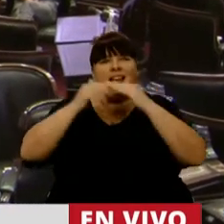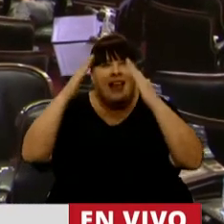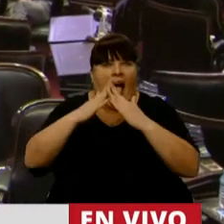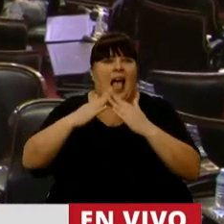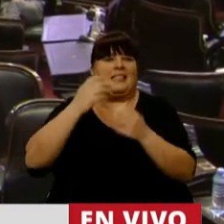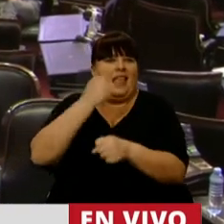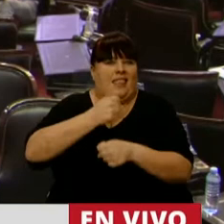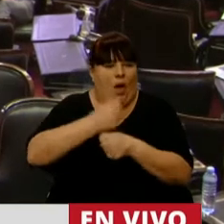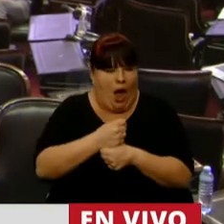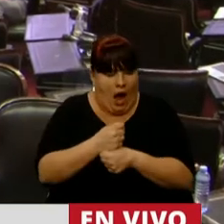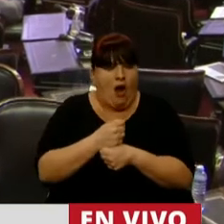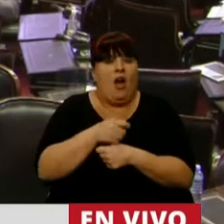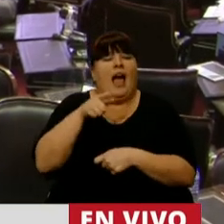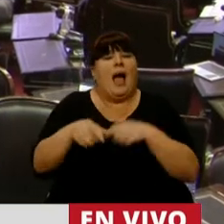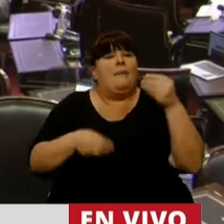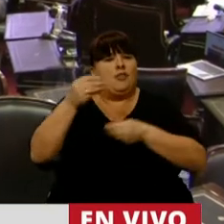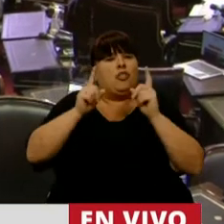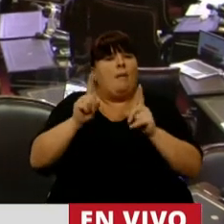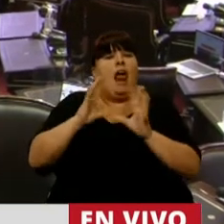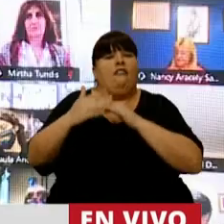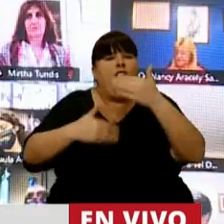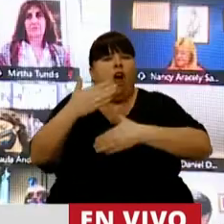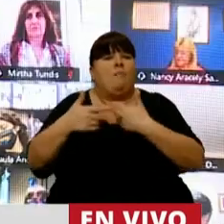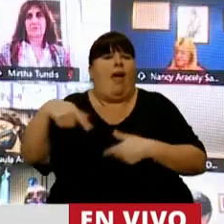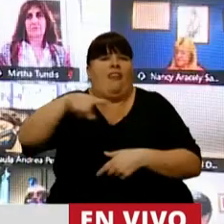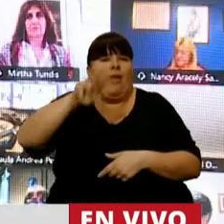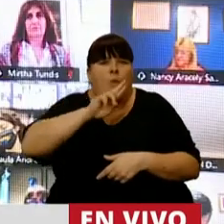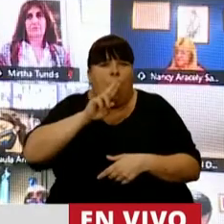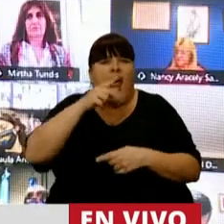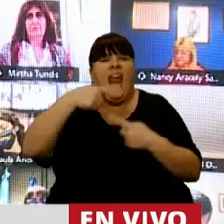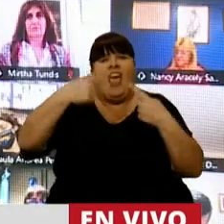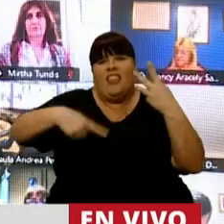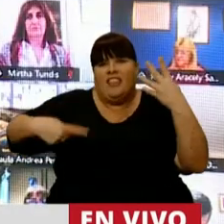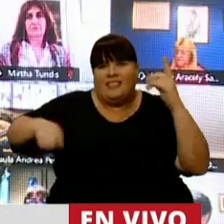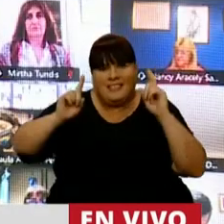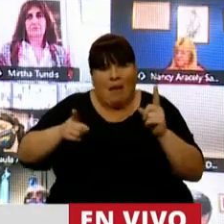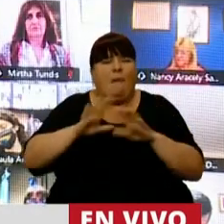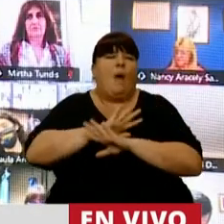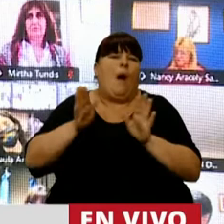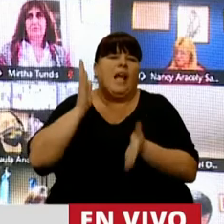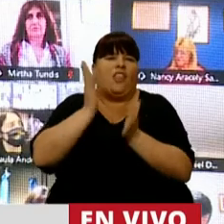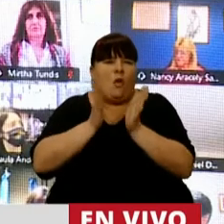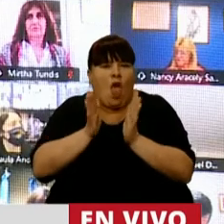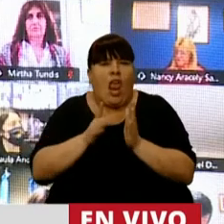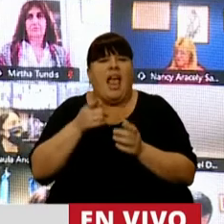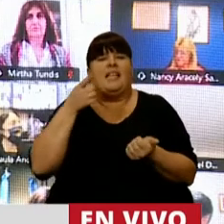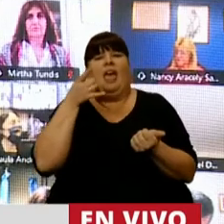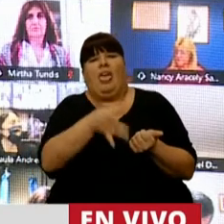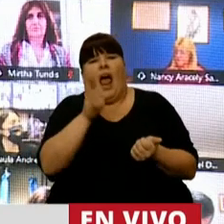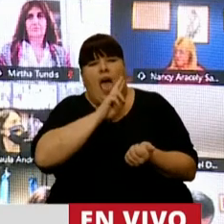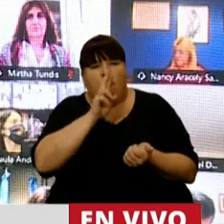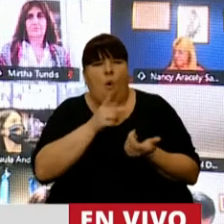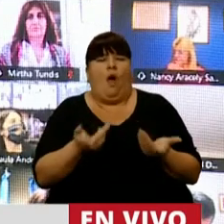Y este presupuesto es también la hoja de ruta de las mujeres y diversidades para terminar con la violencia y la misoginia,